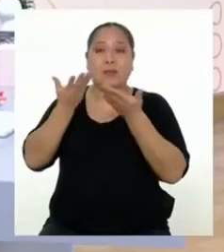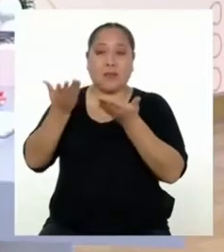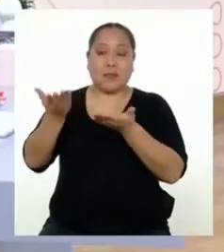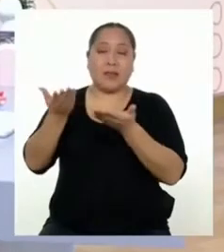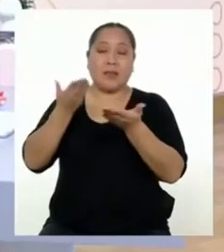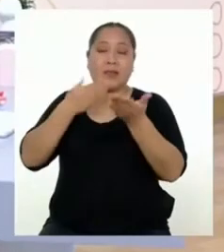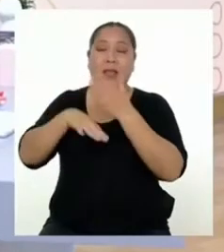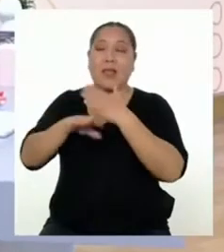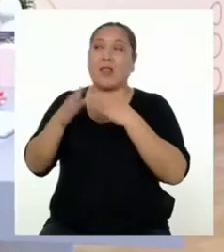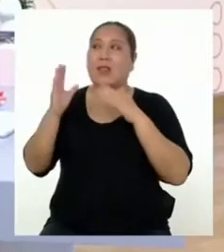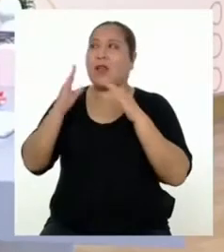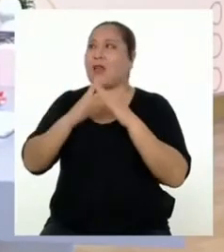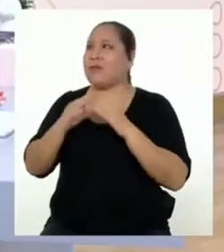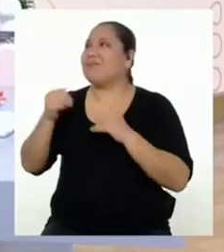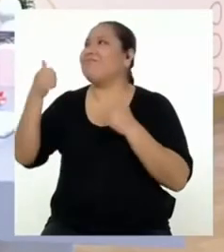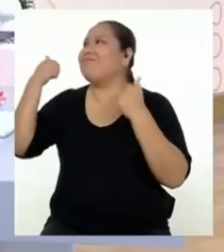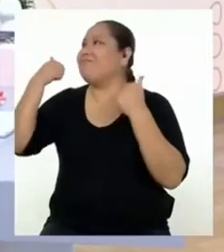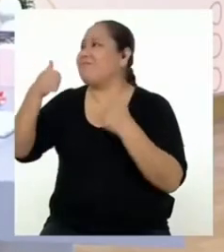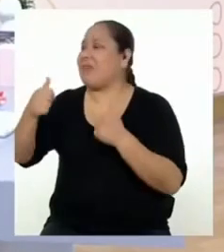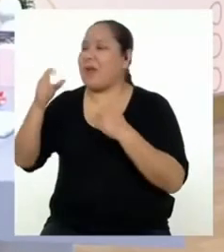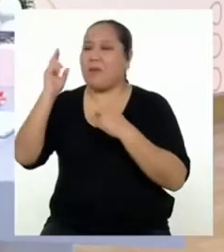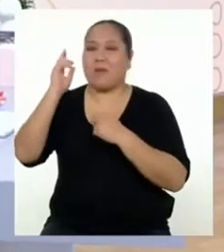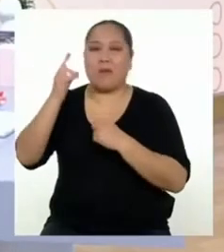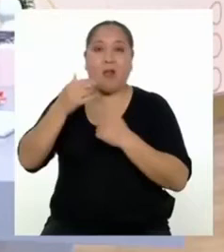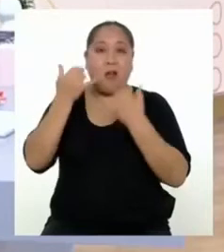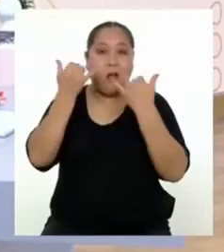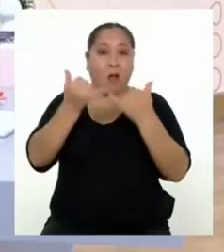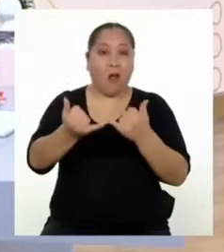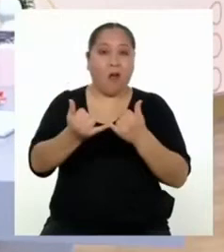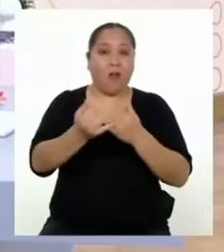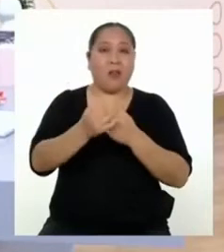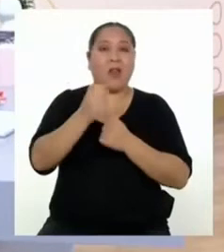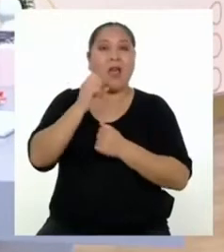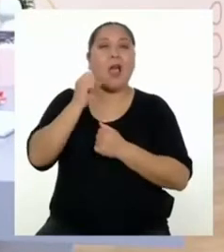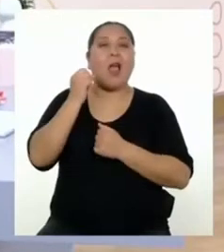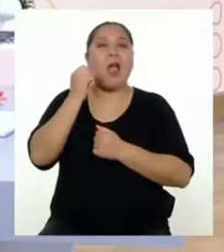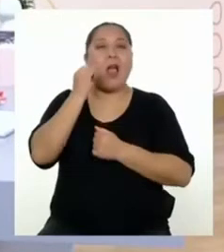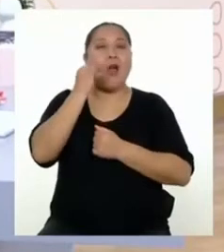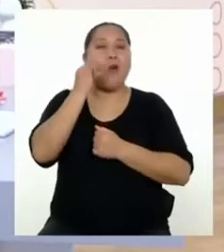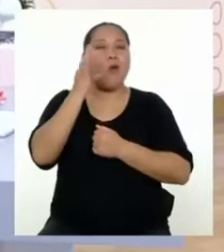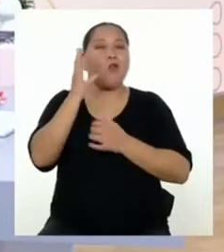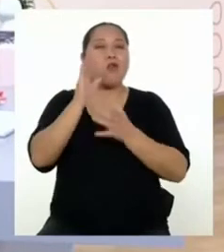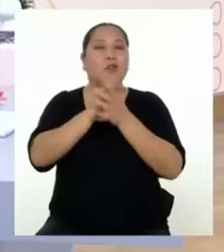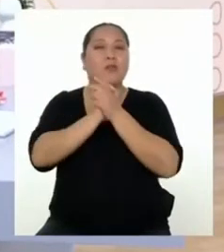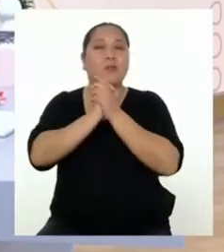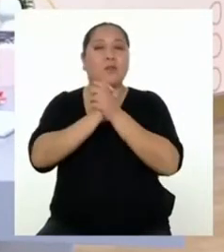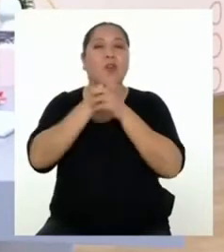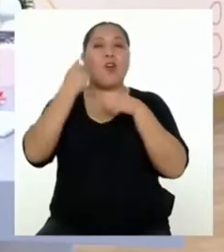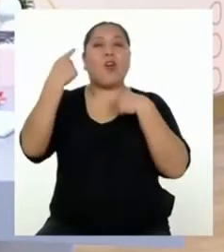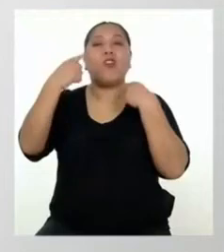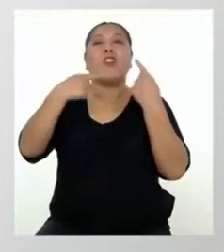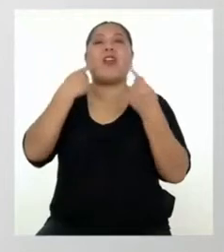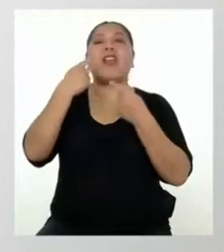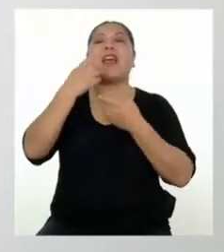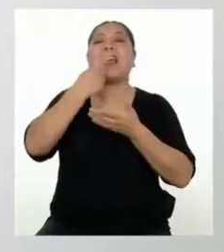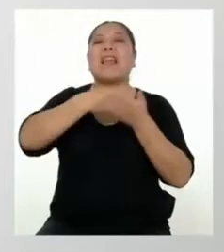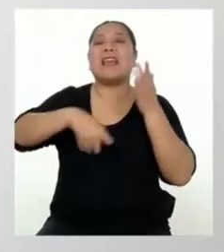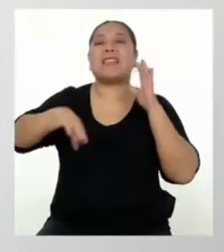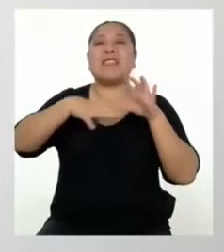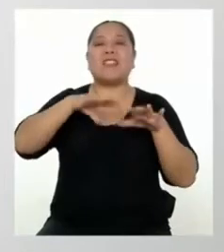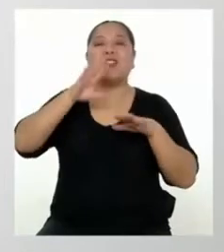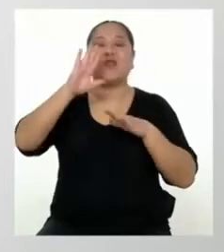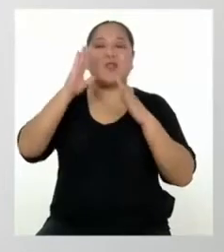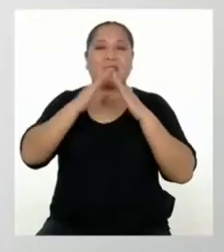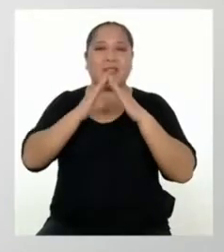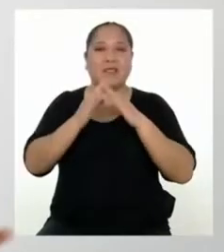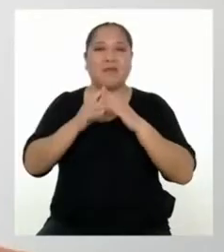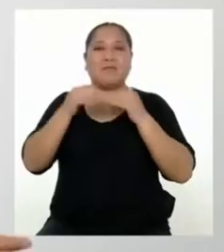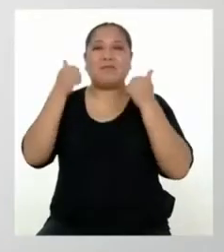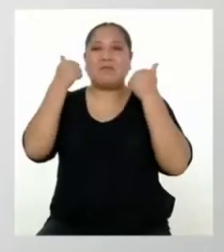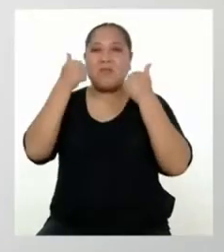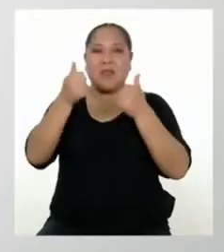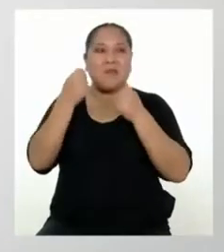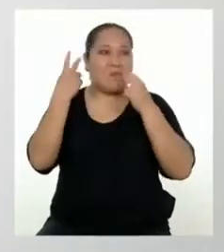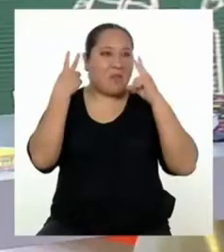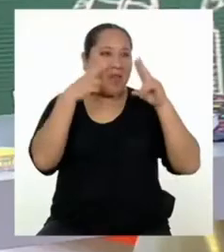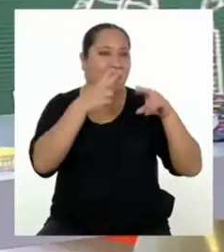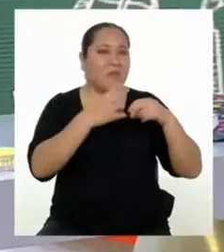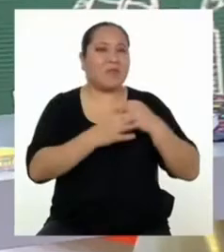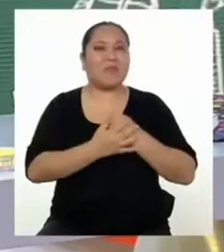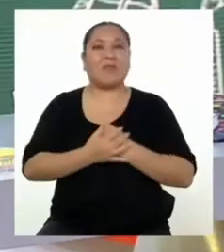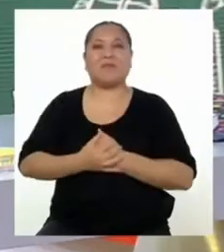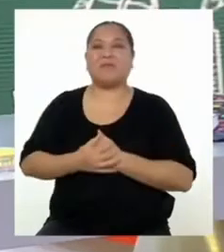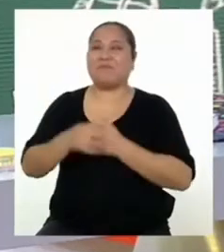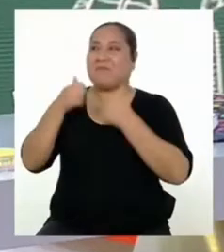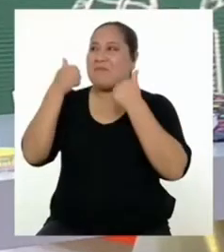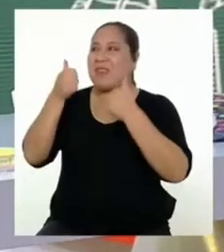nos fue fantástico, profesora. Y hoy nos acompañan un par de amigos que nos contarán lo que hicieron en casa. ¡Maravilloso! ¿Vamos a